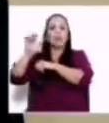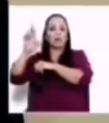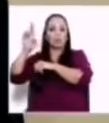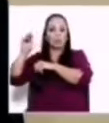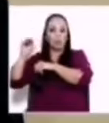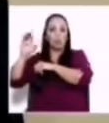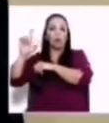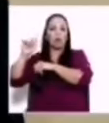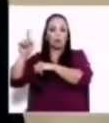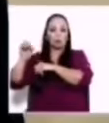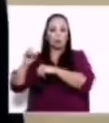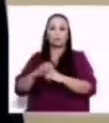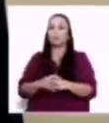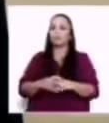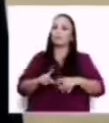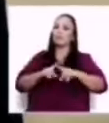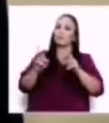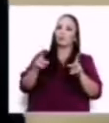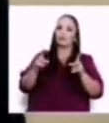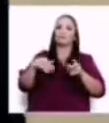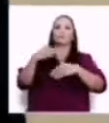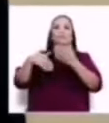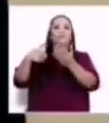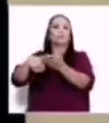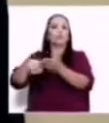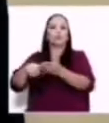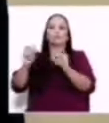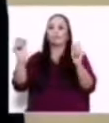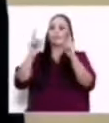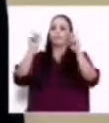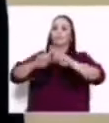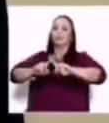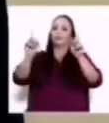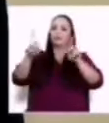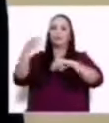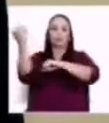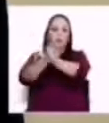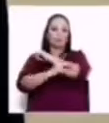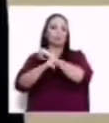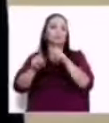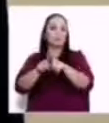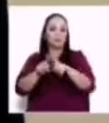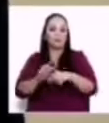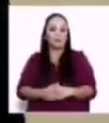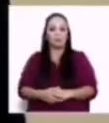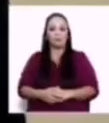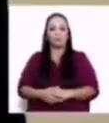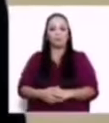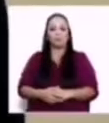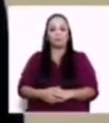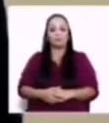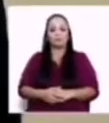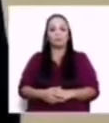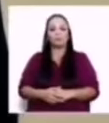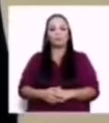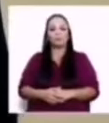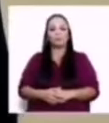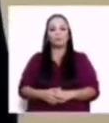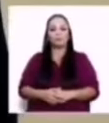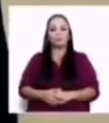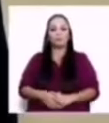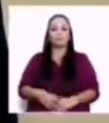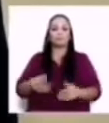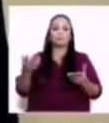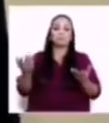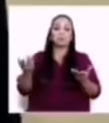muy sorprendentes en otros países. Entonces, a los que les gusta sembrar